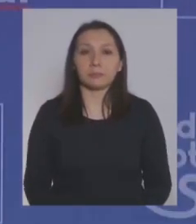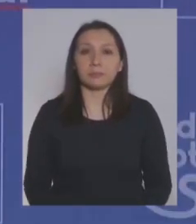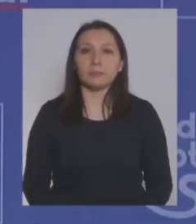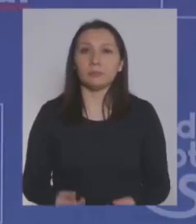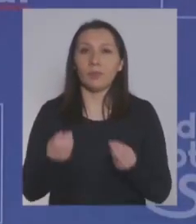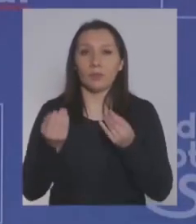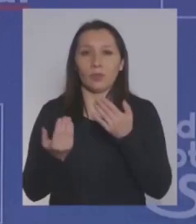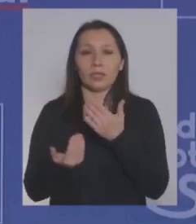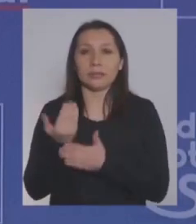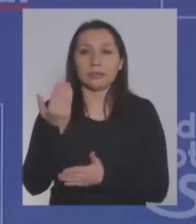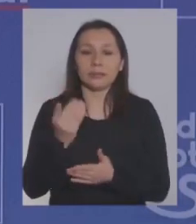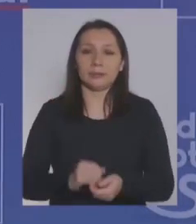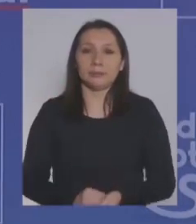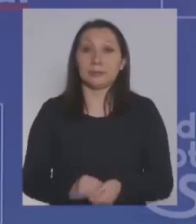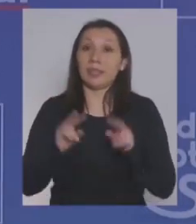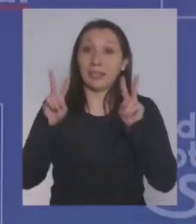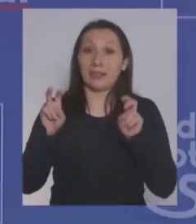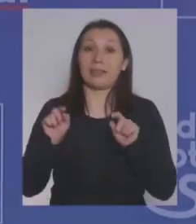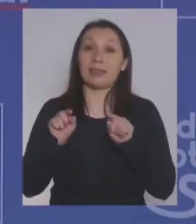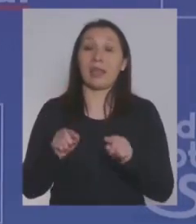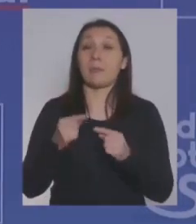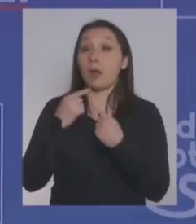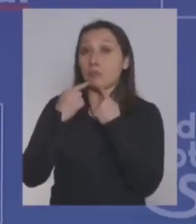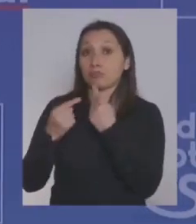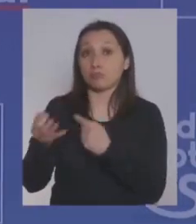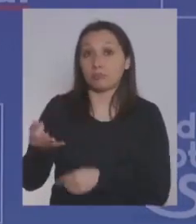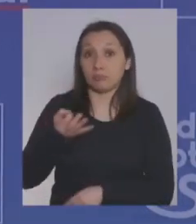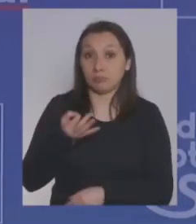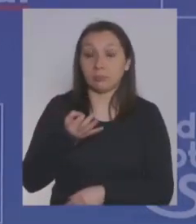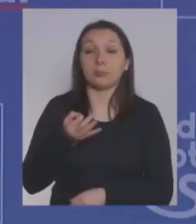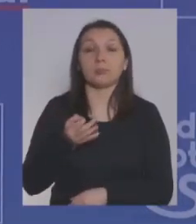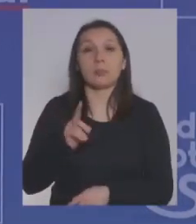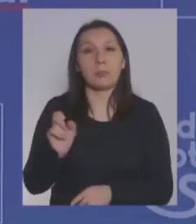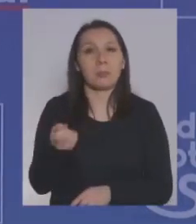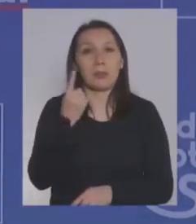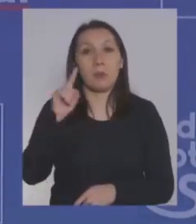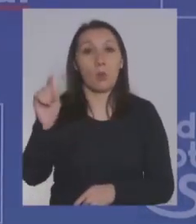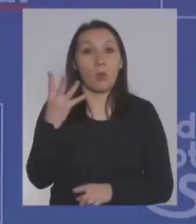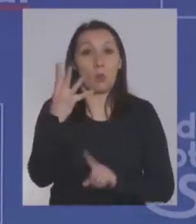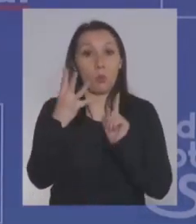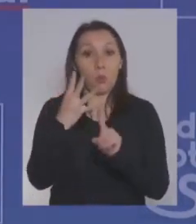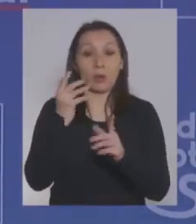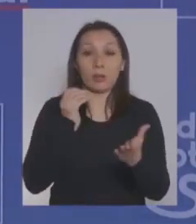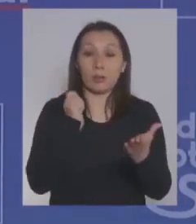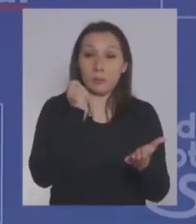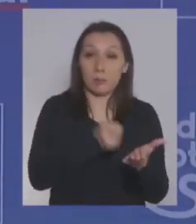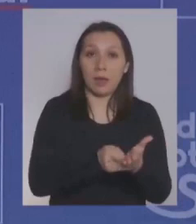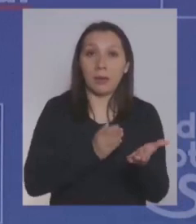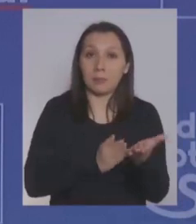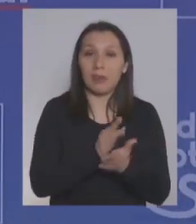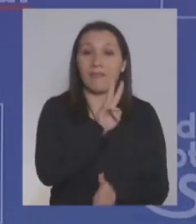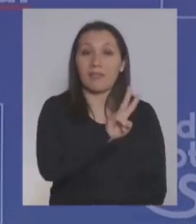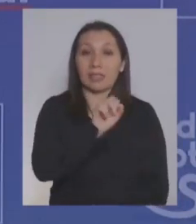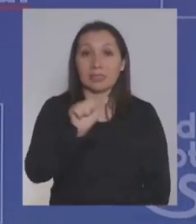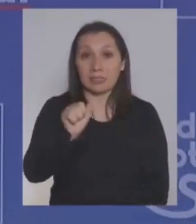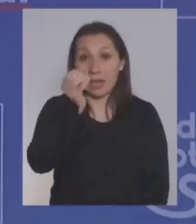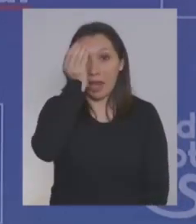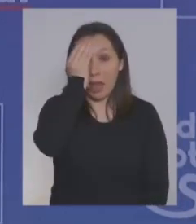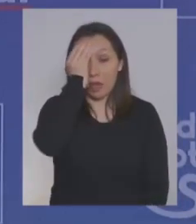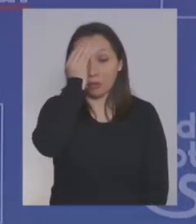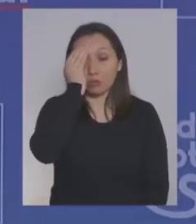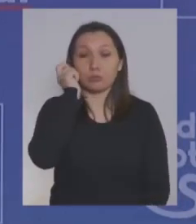Muy buen día, al respecto de la consulta, lo primero es decir que el cuarto pago que iniciamos el 26 de agosto,